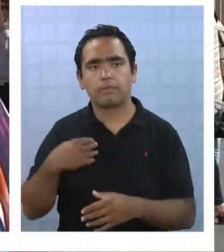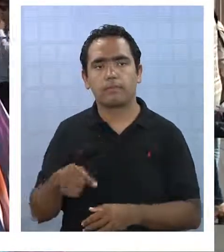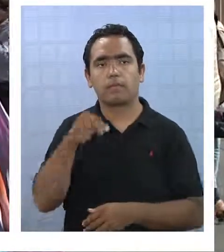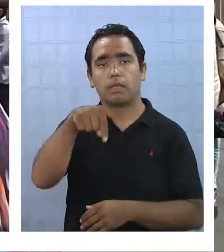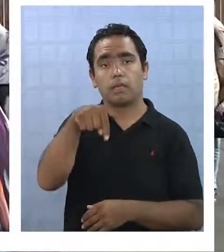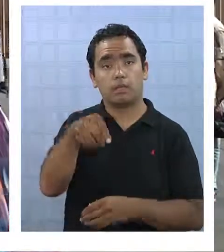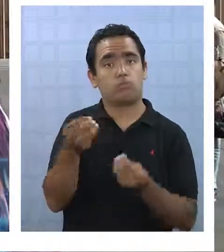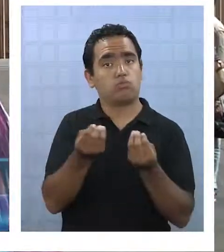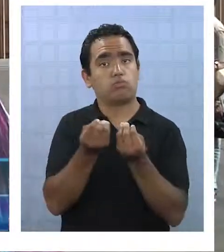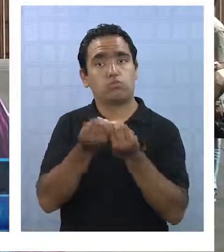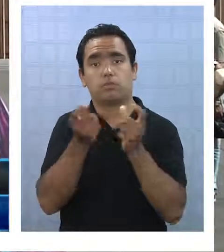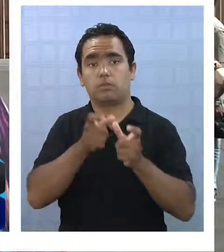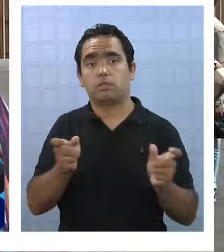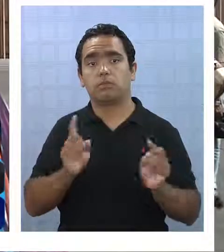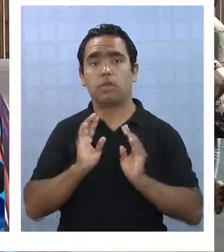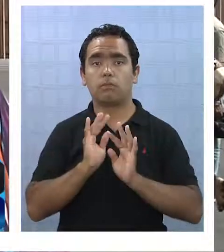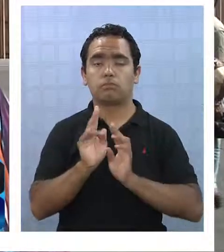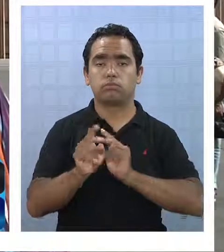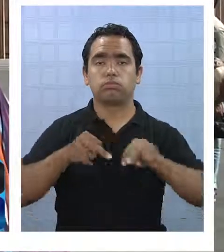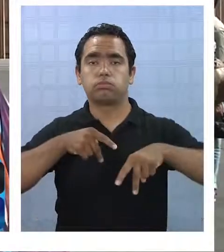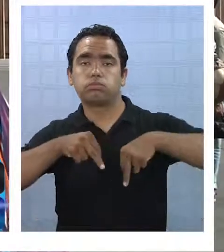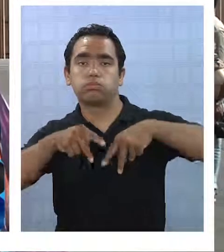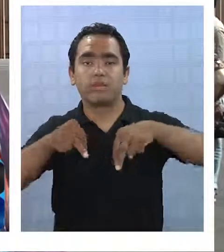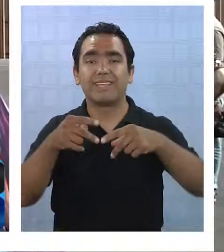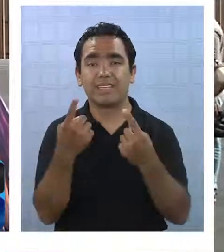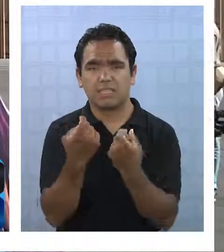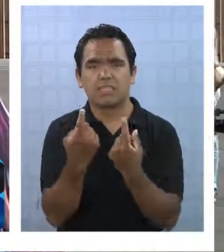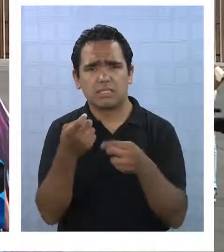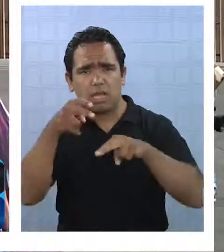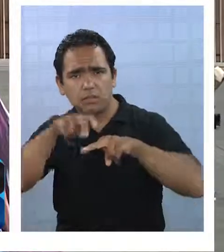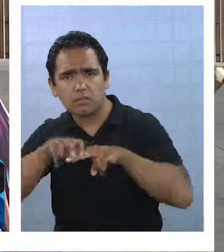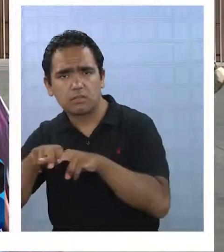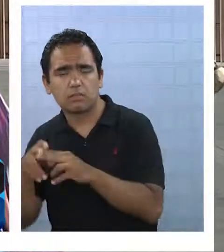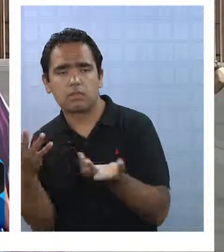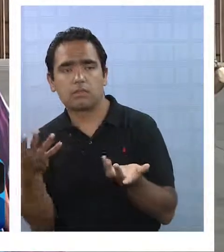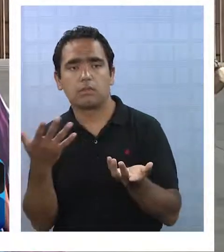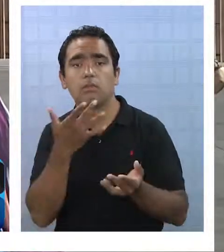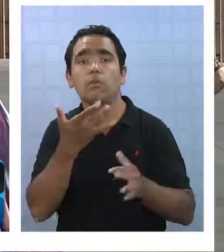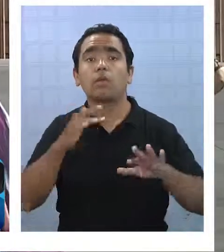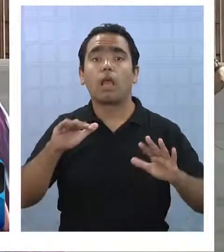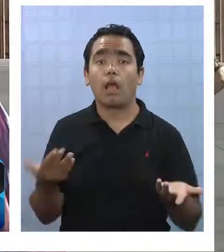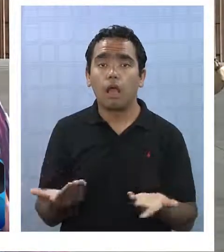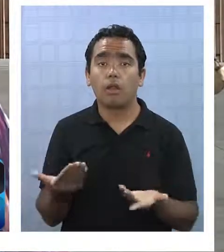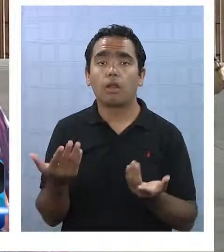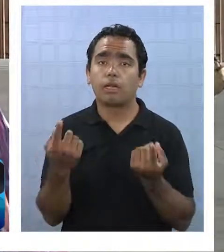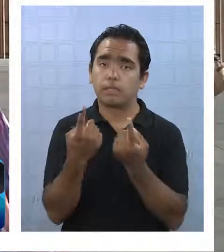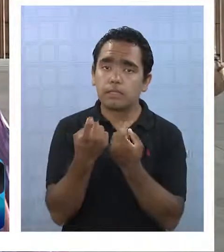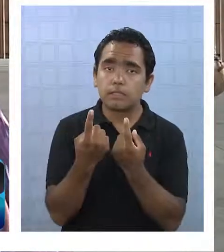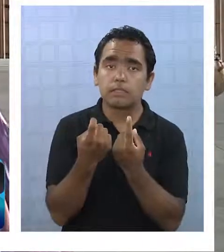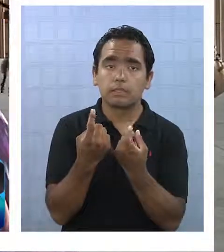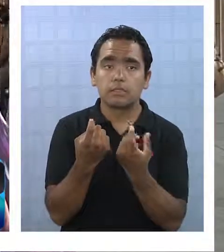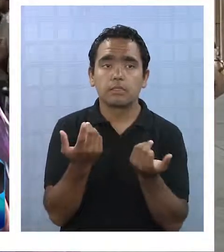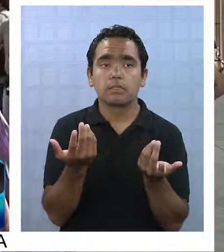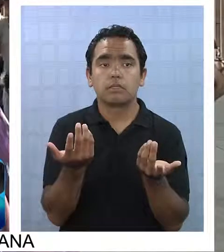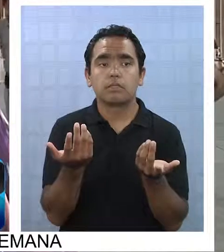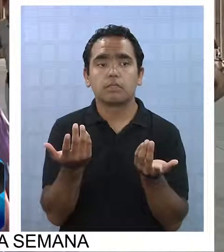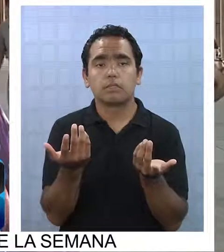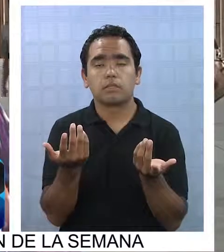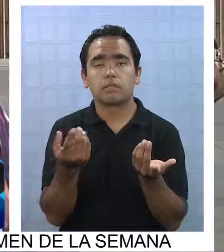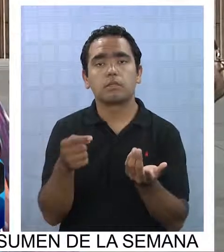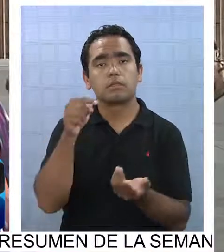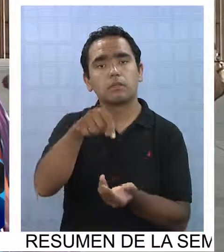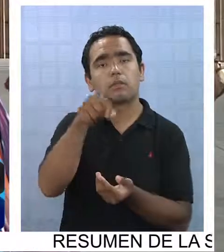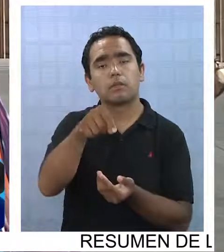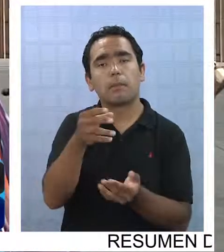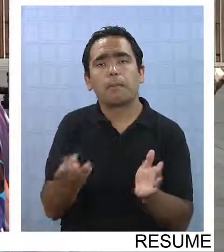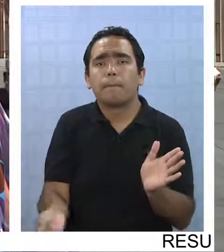va mucha gente y necesita de verdad estar sentado, porque en estos momentos se necesita mayor, a ver, que haya